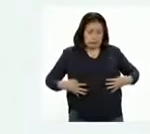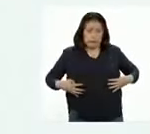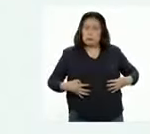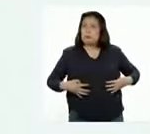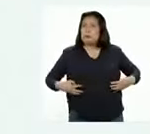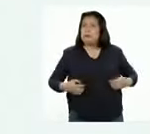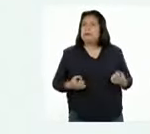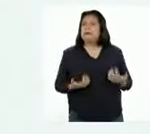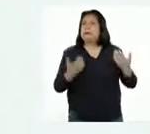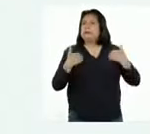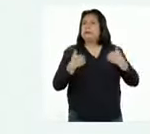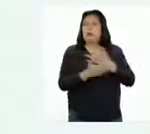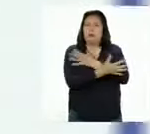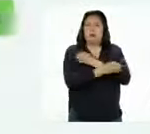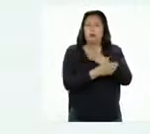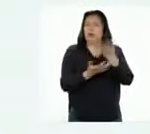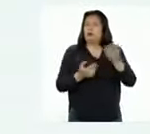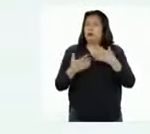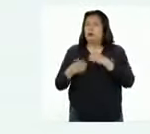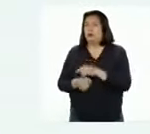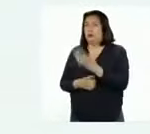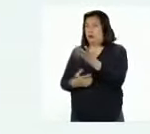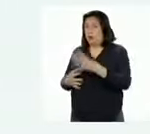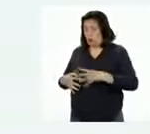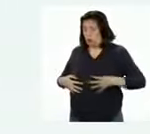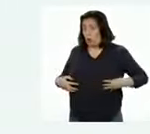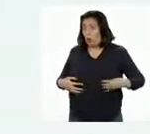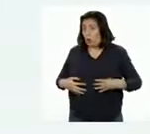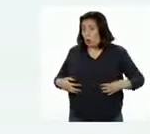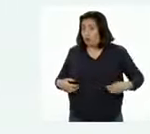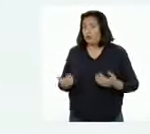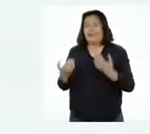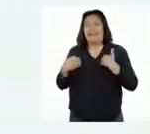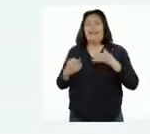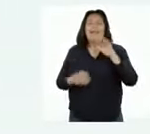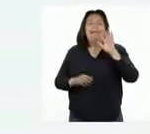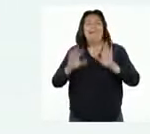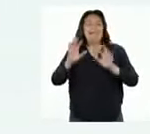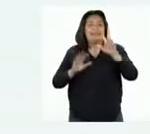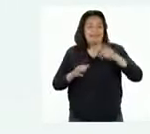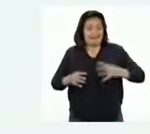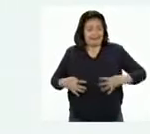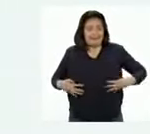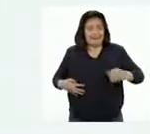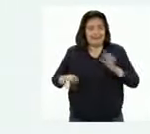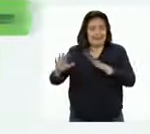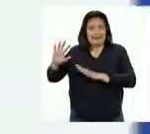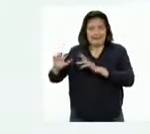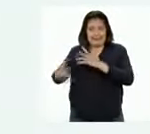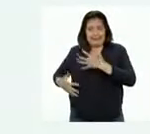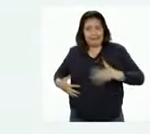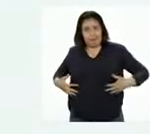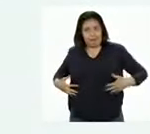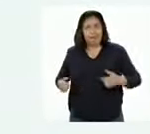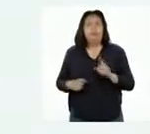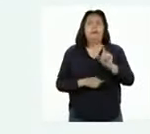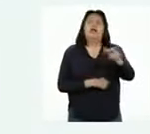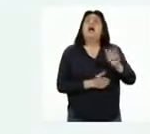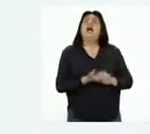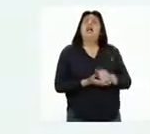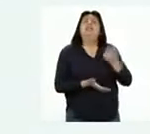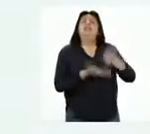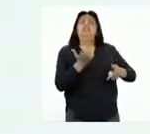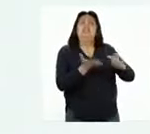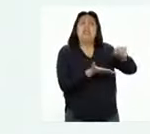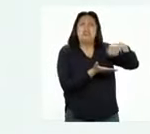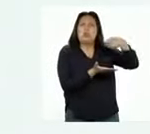tienen los osos de anteojos? Los osos de anteojos tienen trece pares de costillas. ¿De qué